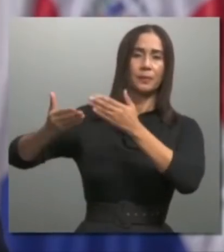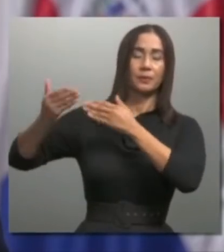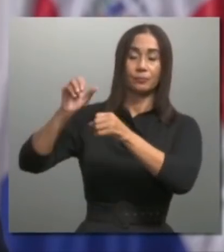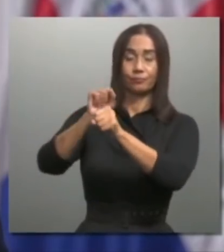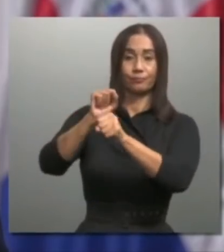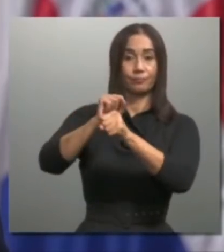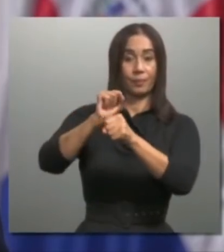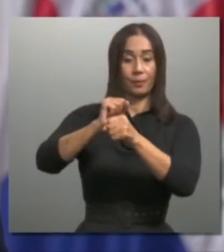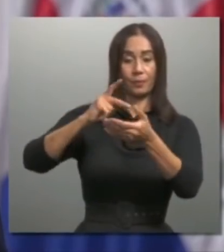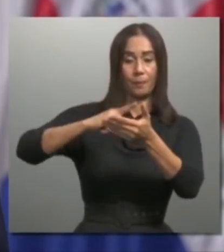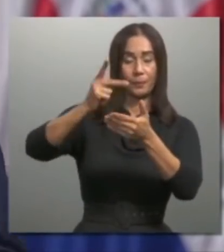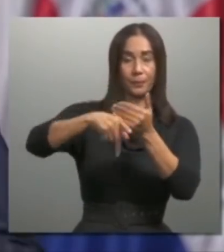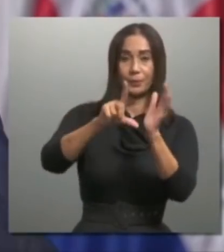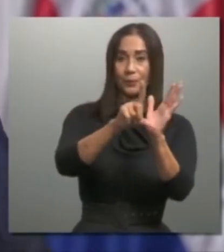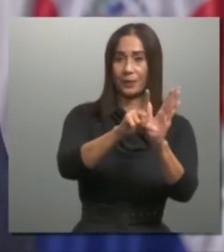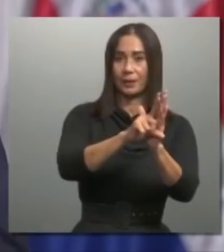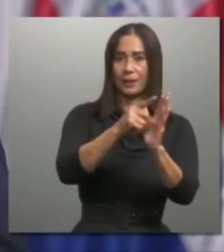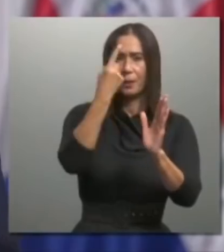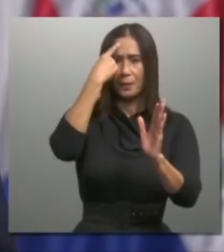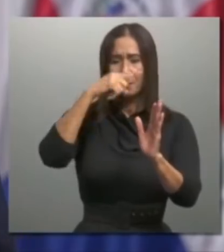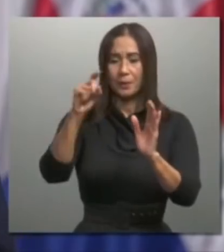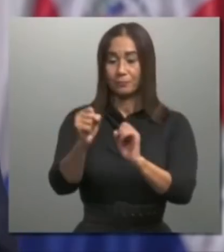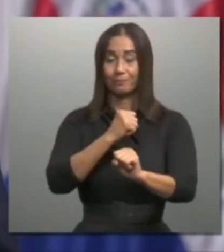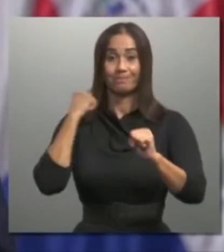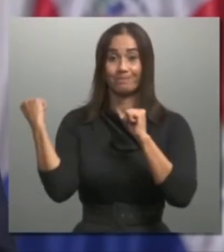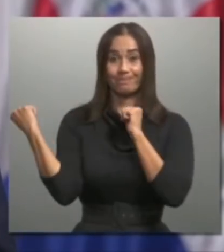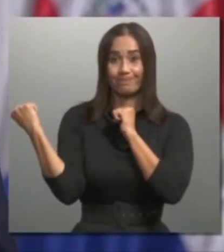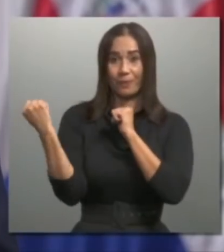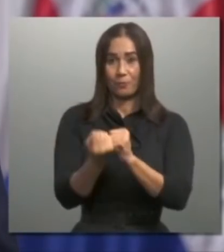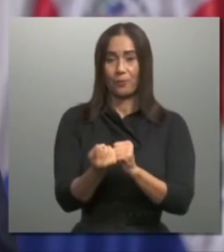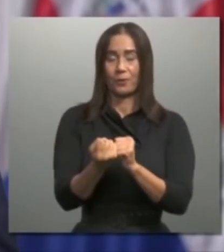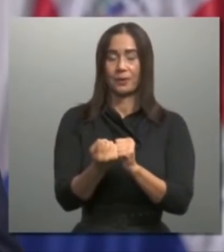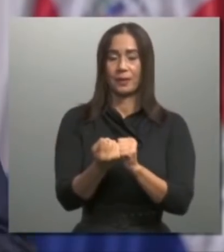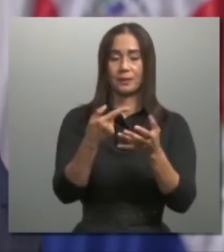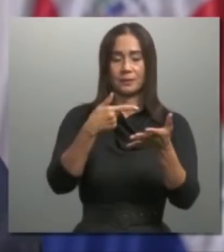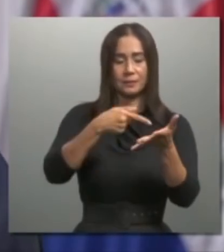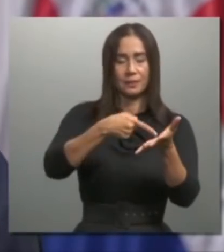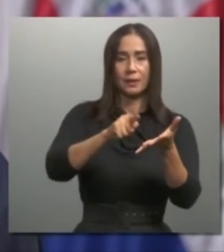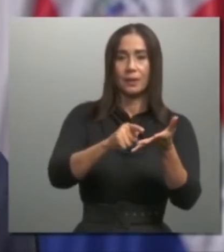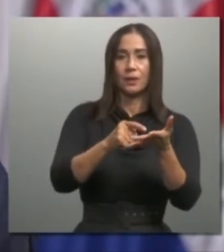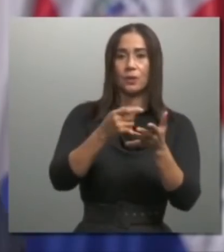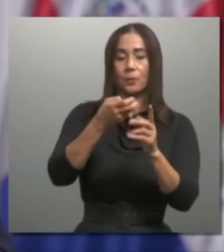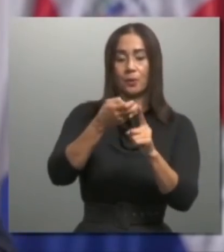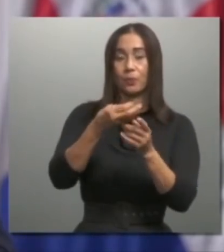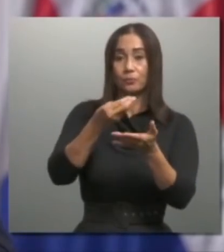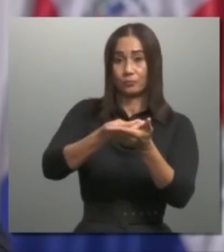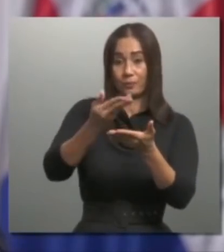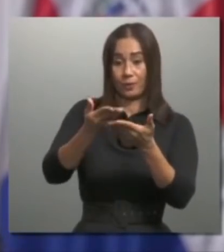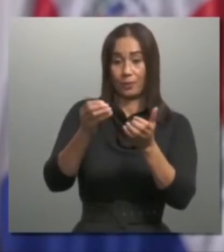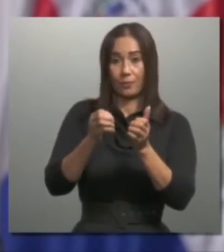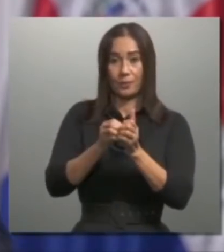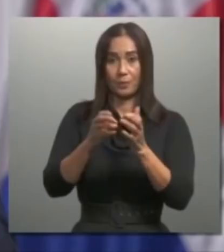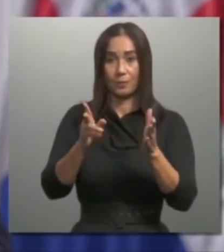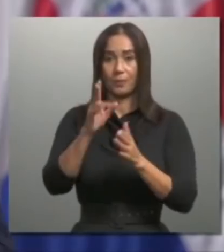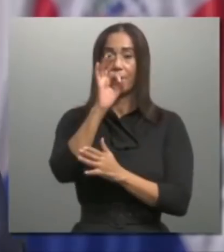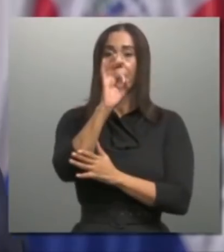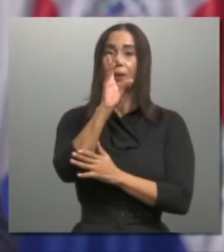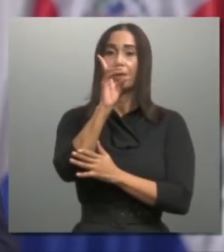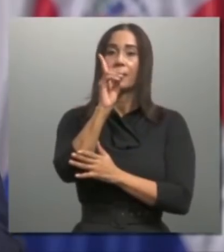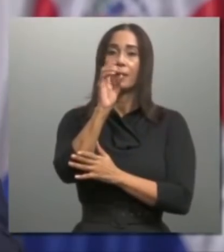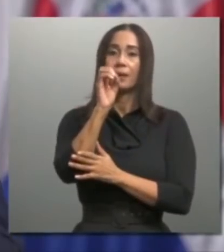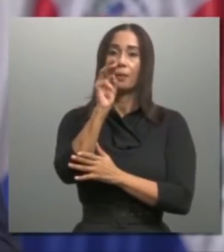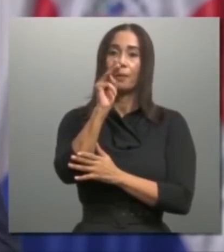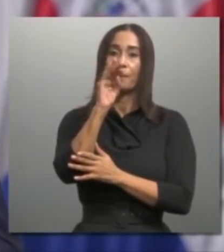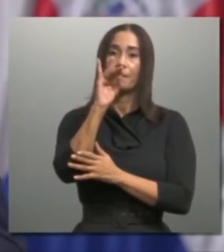en un proyecto de ley para fortalecer las regulaciones existentes sobre los fideicomisos públicos de manera que ningún